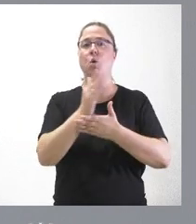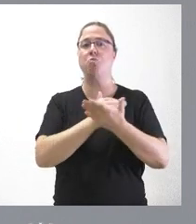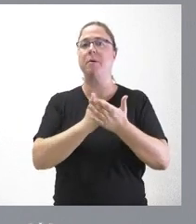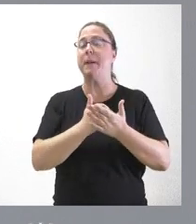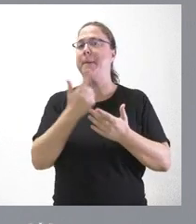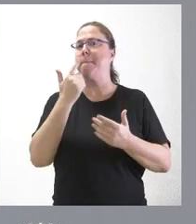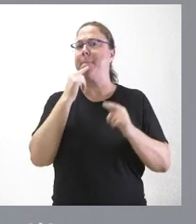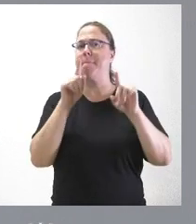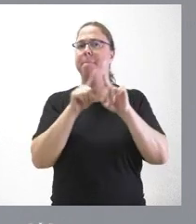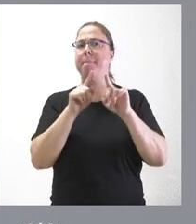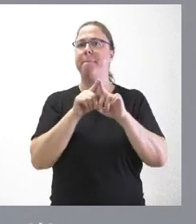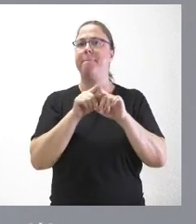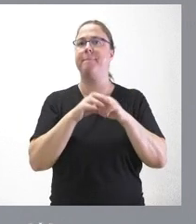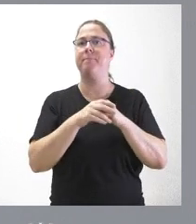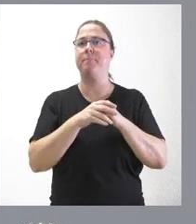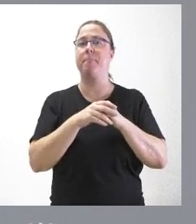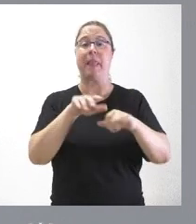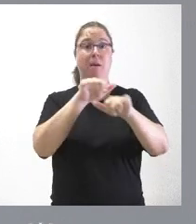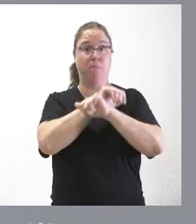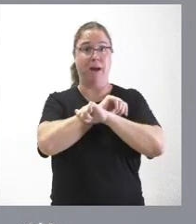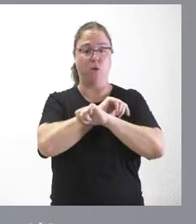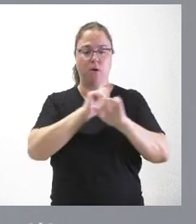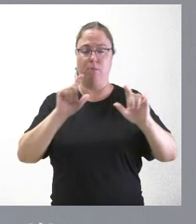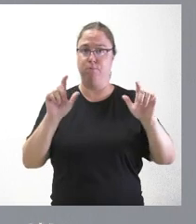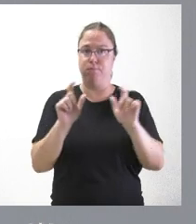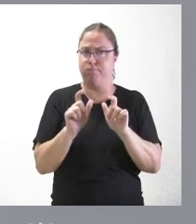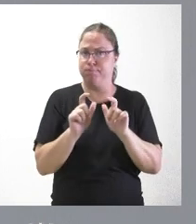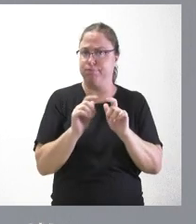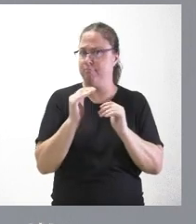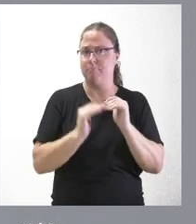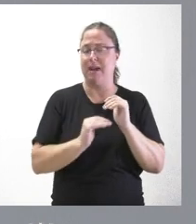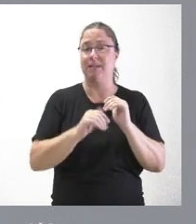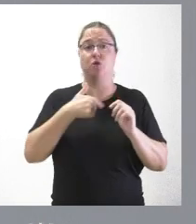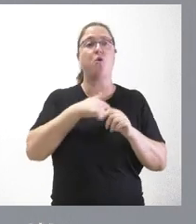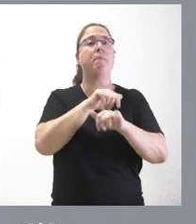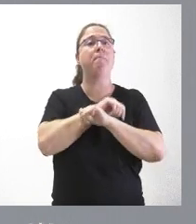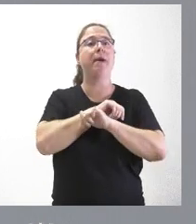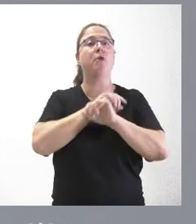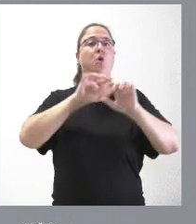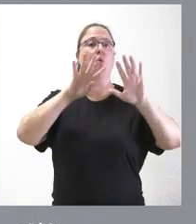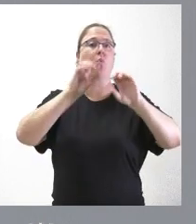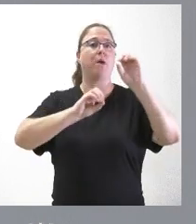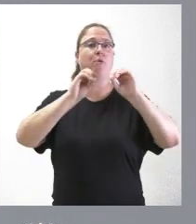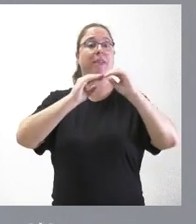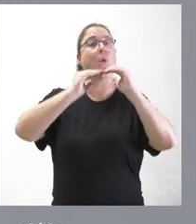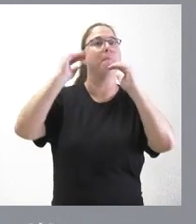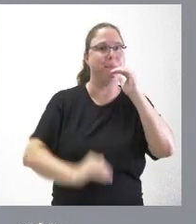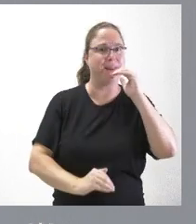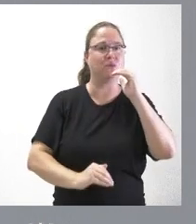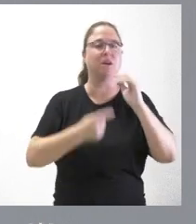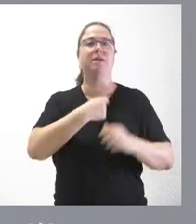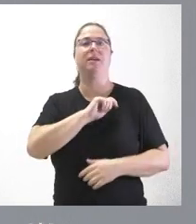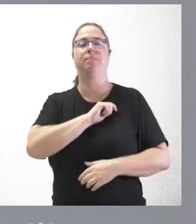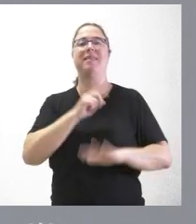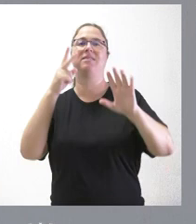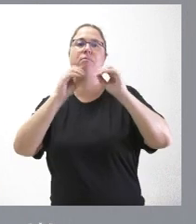bajada del paro registrado, a una tasa del 9% frente al 7% de la media española. O estamos entre las